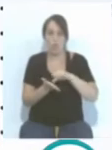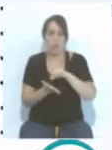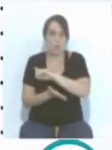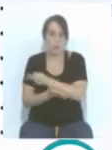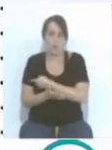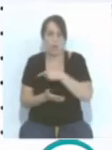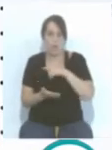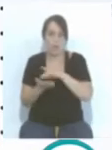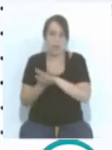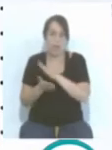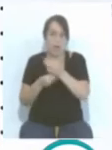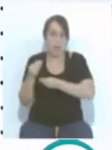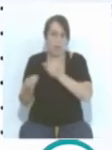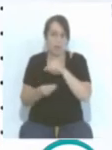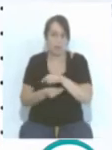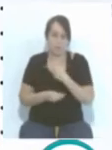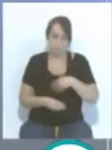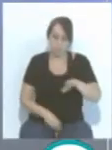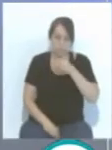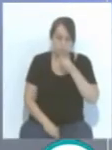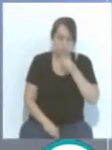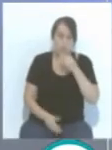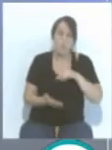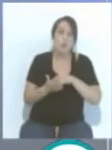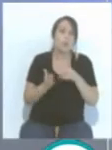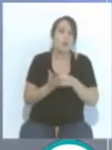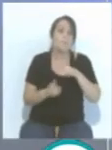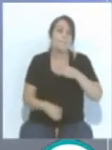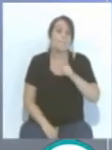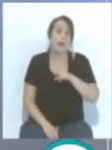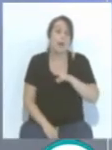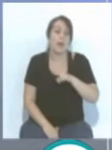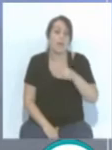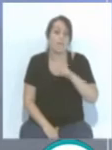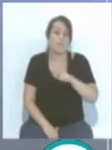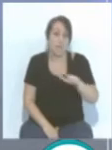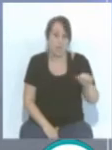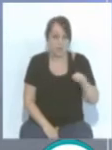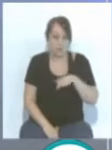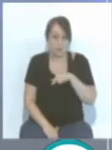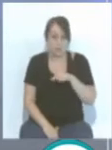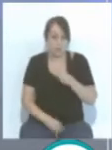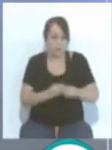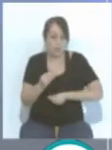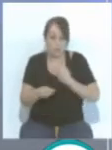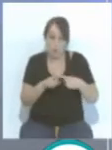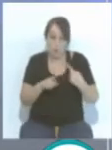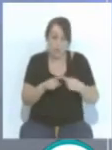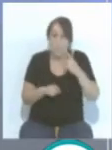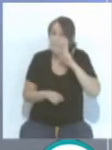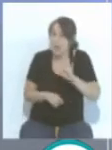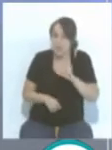es... El proyecto está haciendo referencia al proyecto del Marbella, del Marbella, del Marbella, sí. Que está haciendo una cosa, parece espectacular,